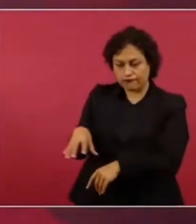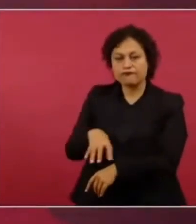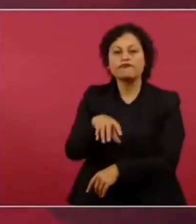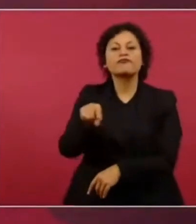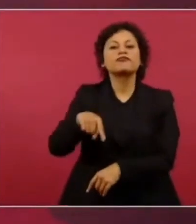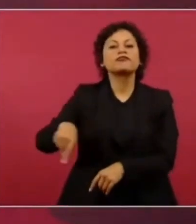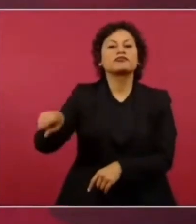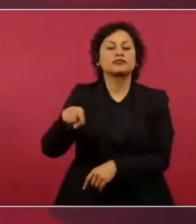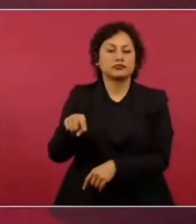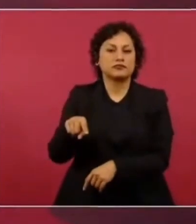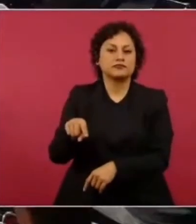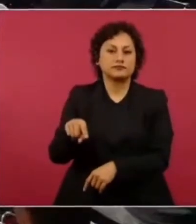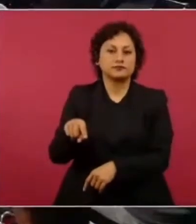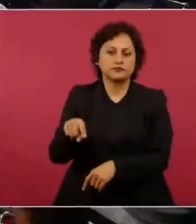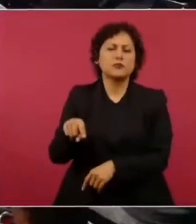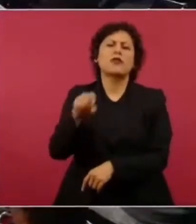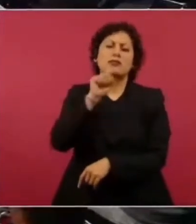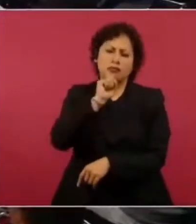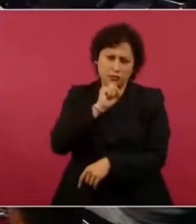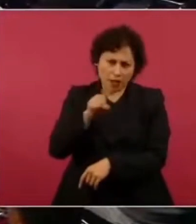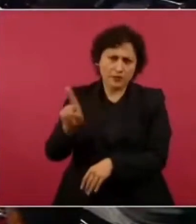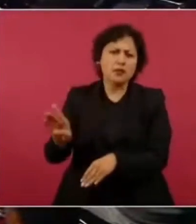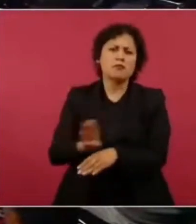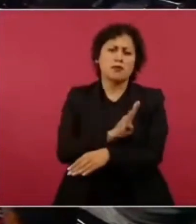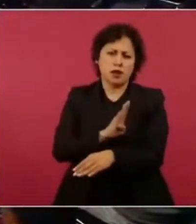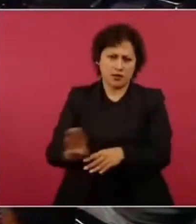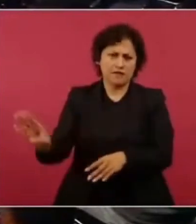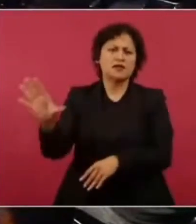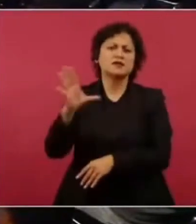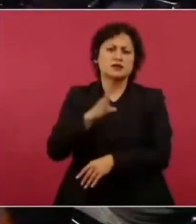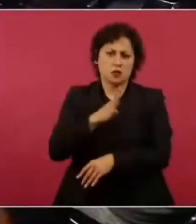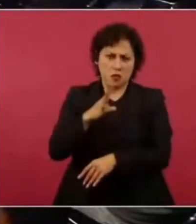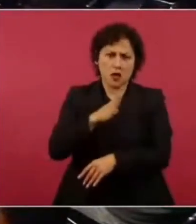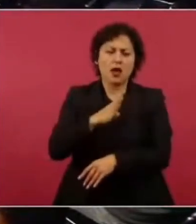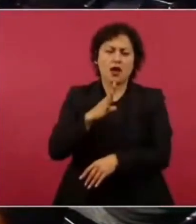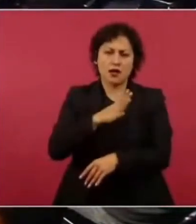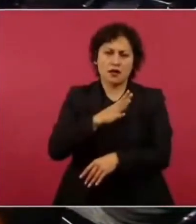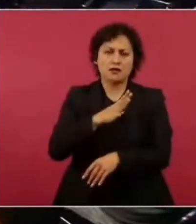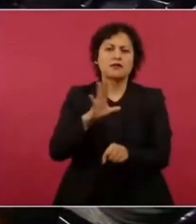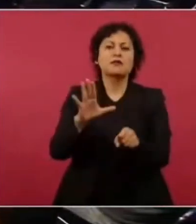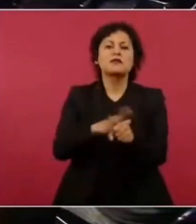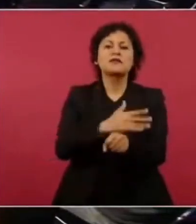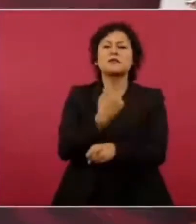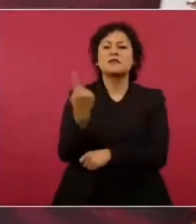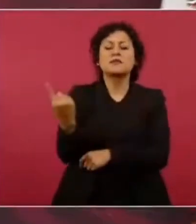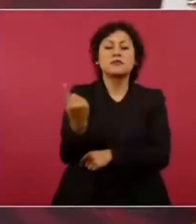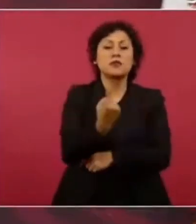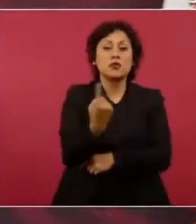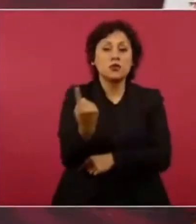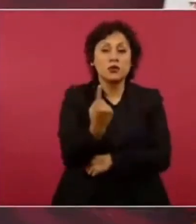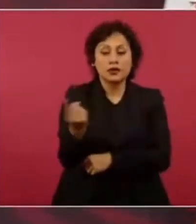de manera indirecta porque los 30